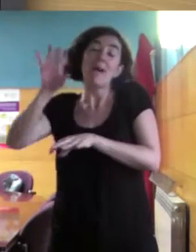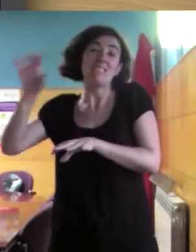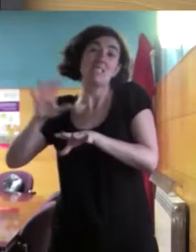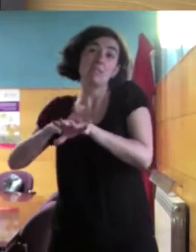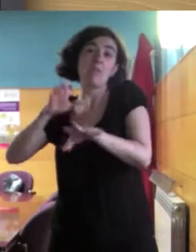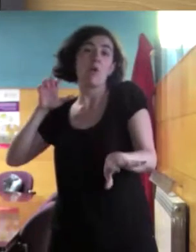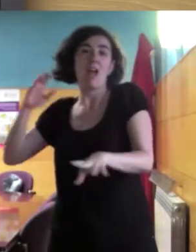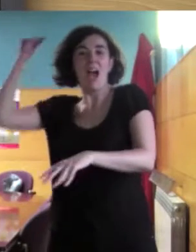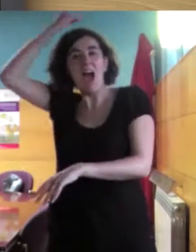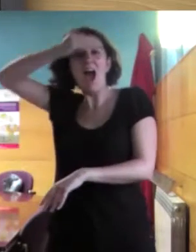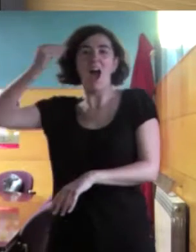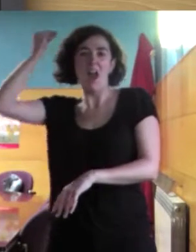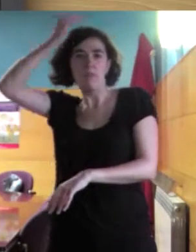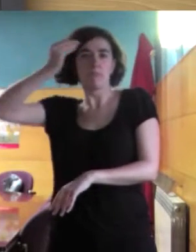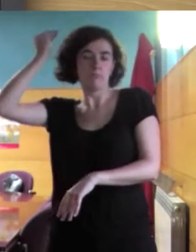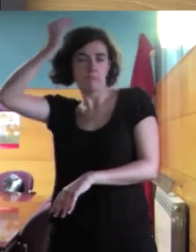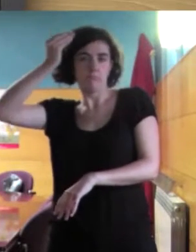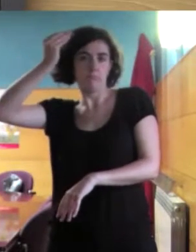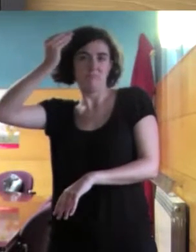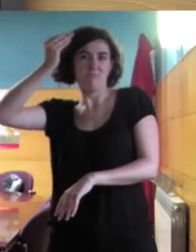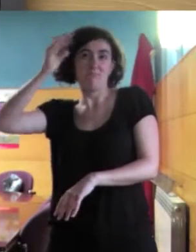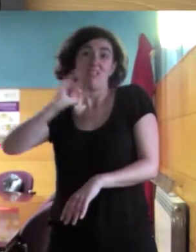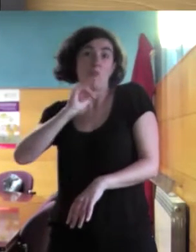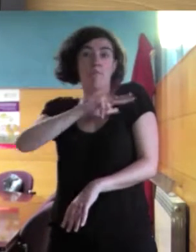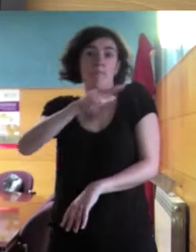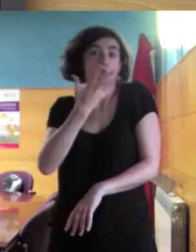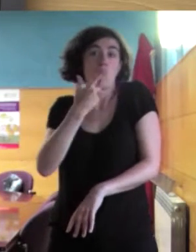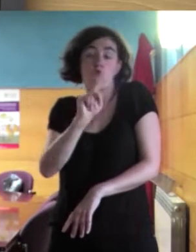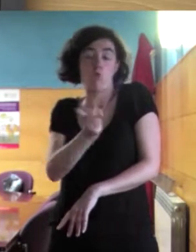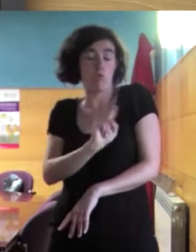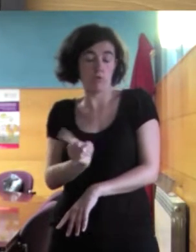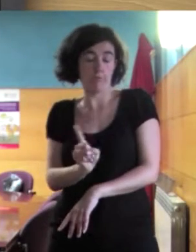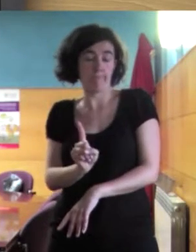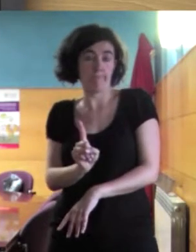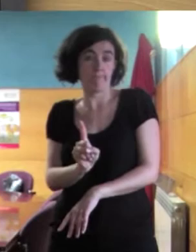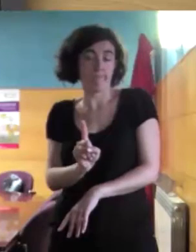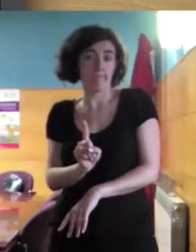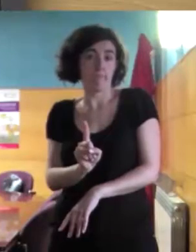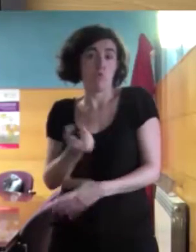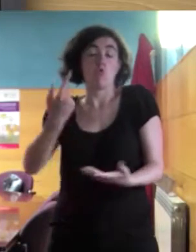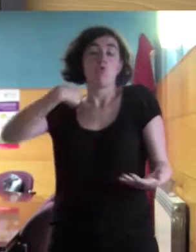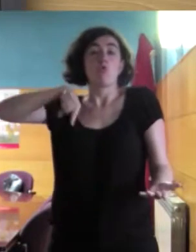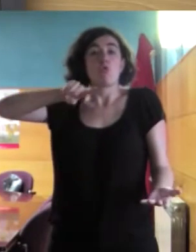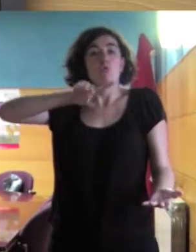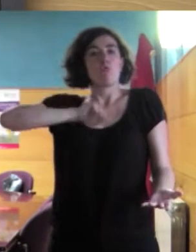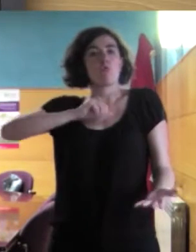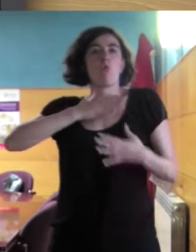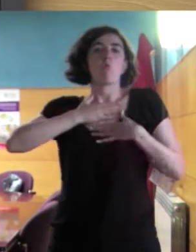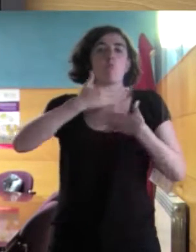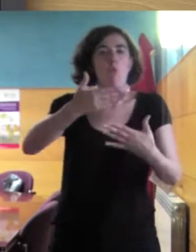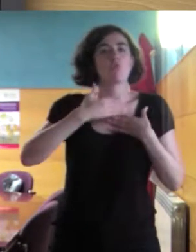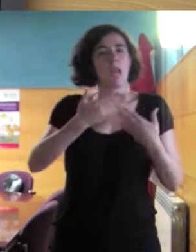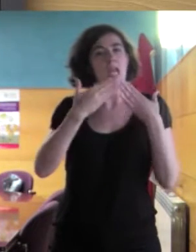saben el idioma, ¿no? No saben el idioma, entonces nosotras con voluntarios